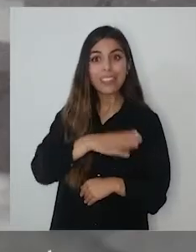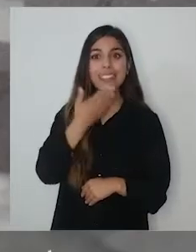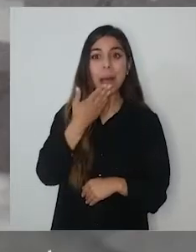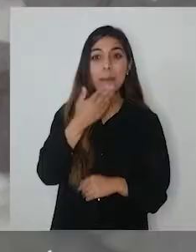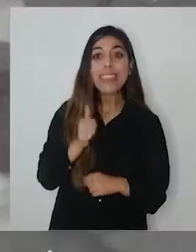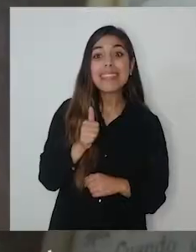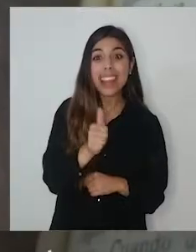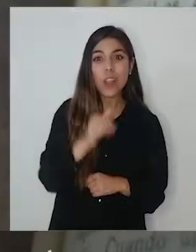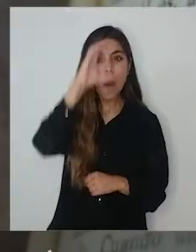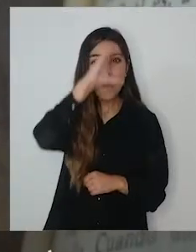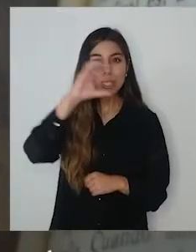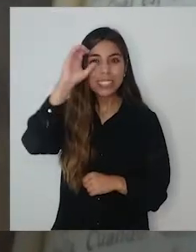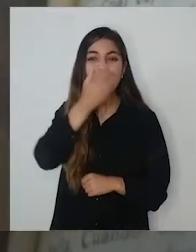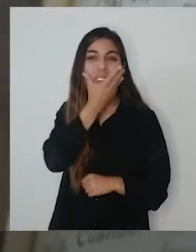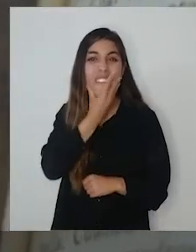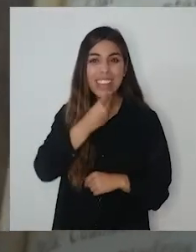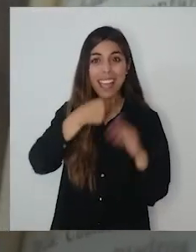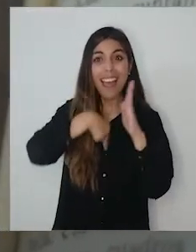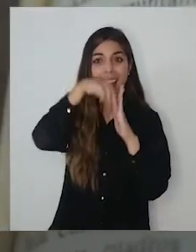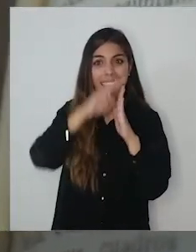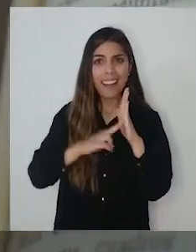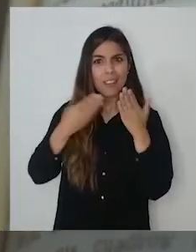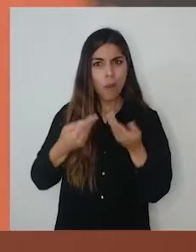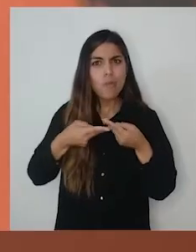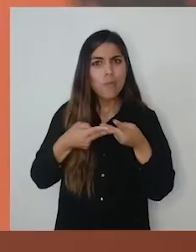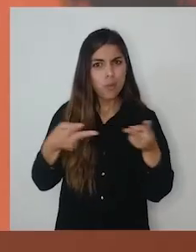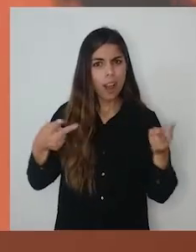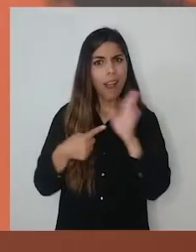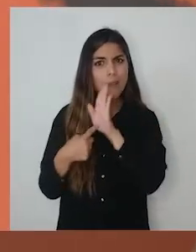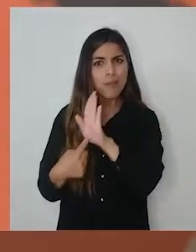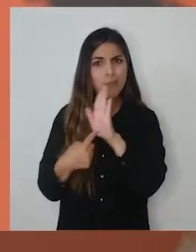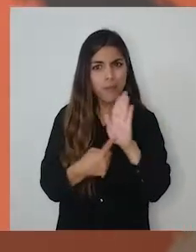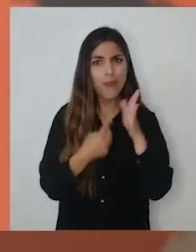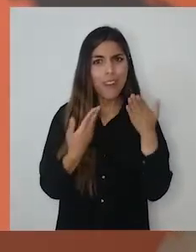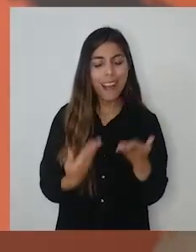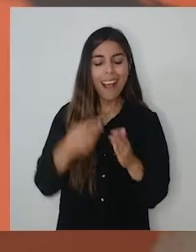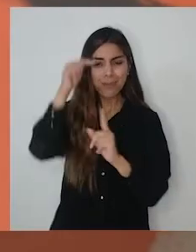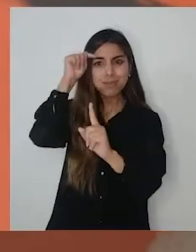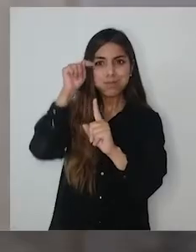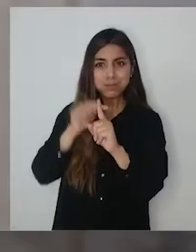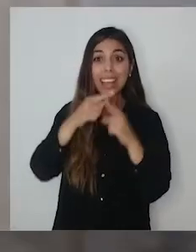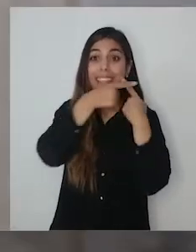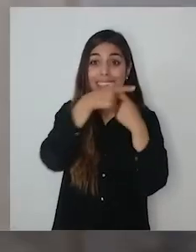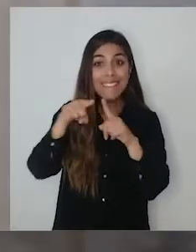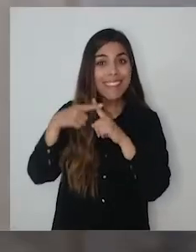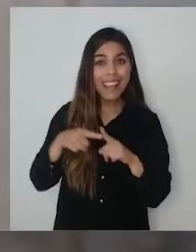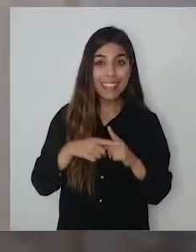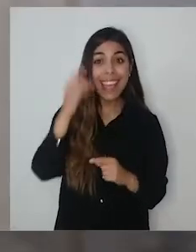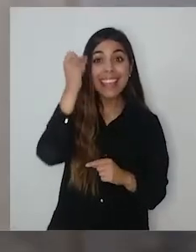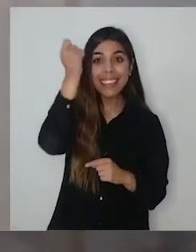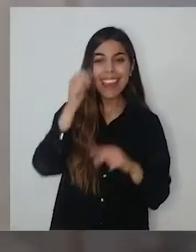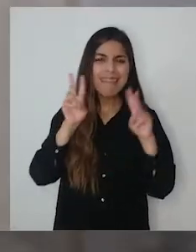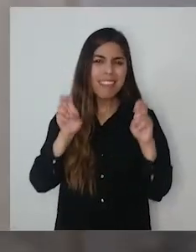artista y tal. Fue director de nuestro Museo de Bellas Artes. Tiene una obra pública muy destacada. Y en esa línea hicimos una serie de iniciativas,